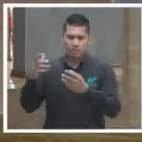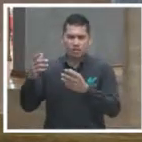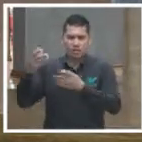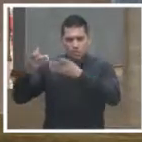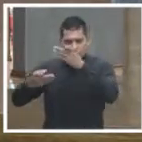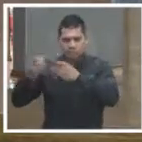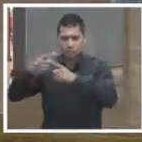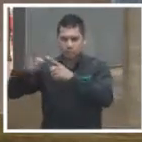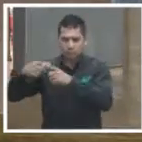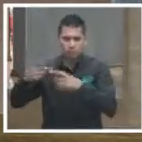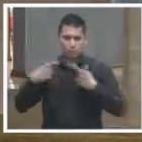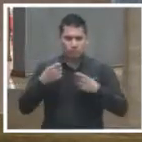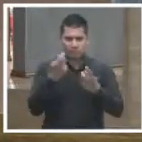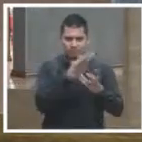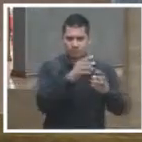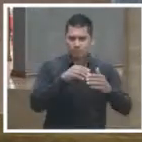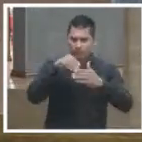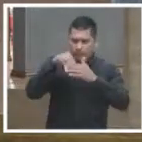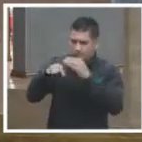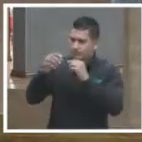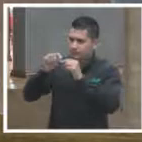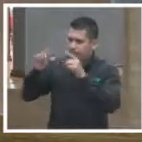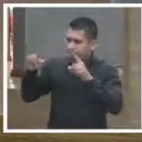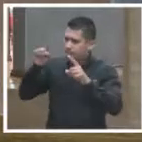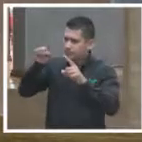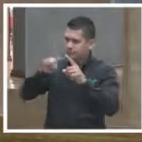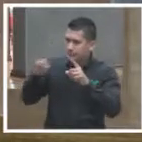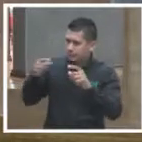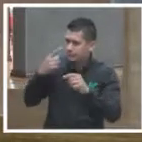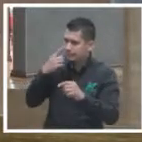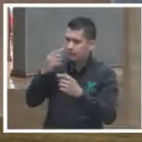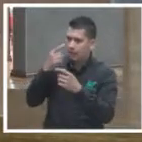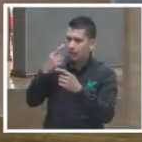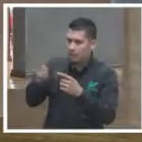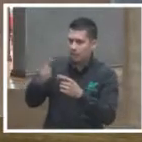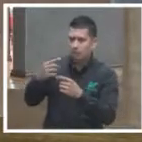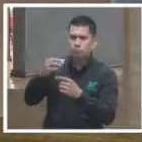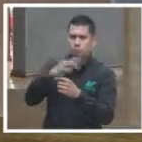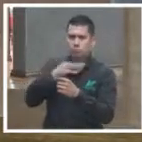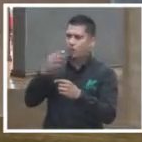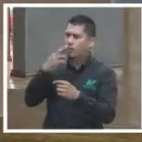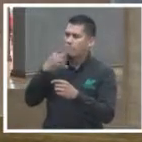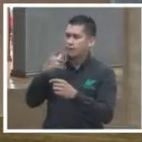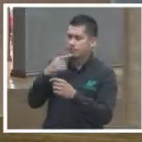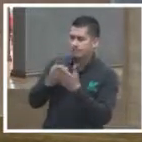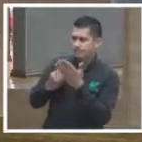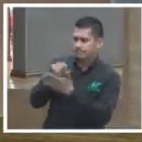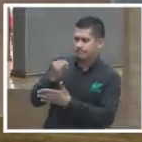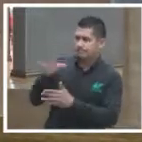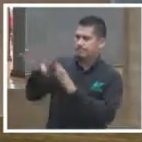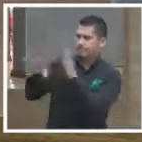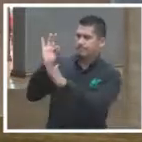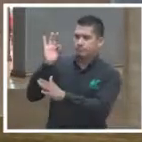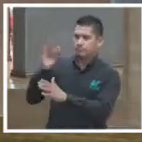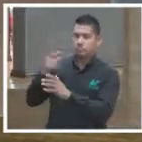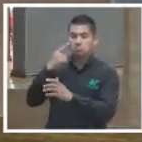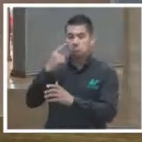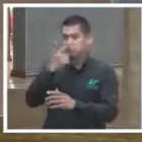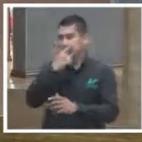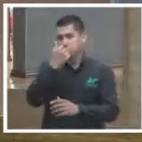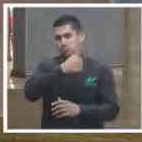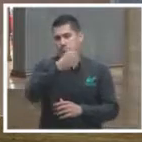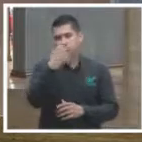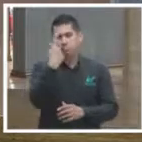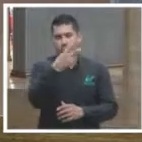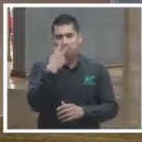puede optar por cuál es su mejor decisión para resolver un problema y que estaríamos comparando ahí